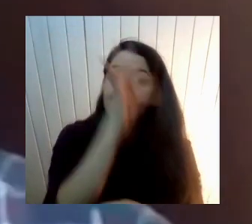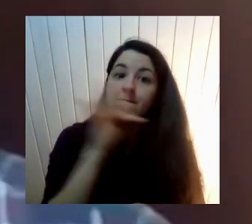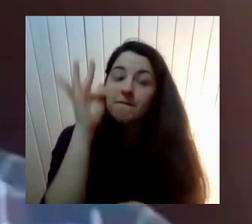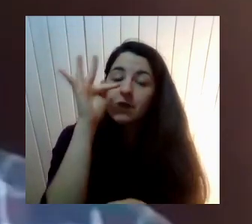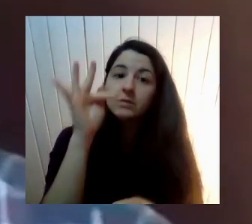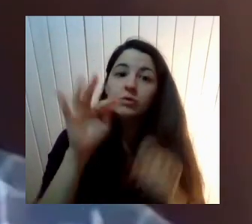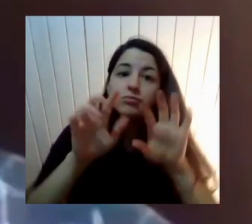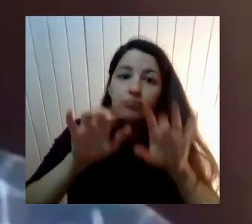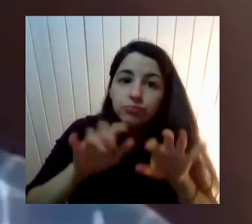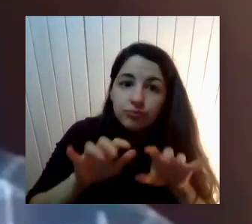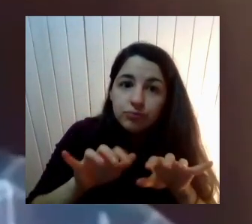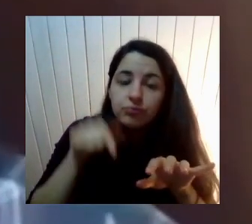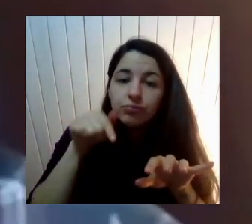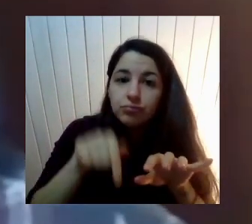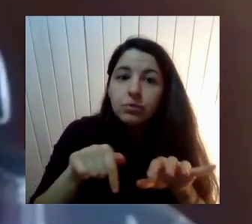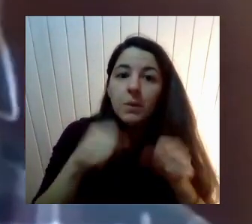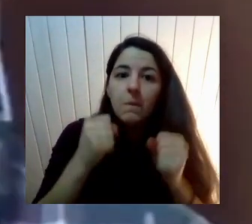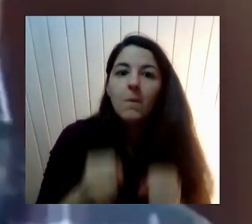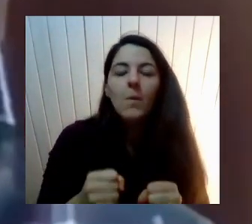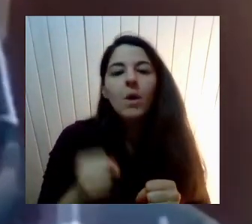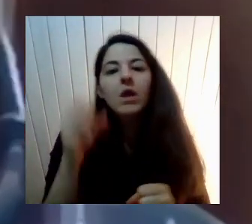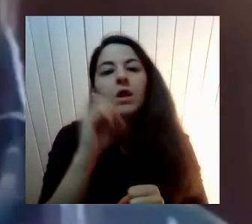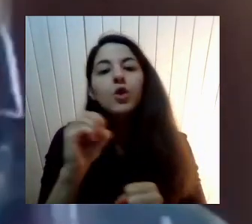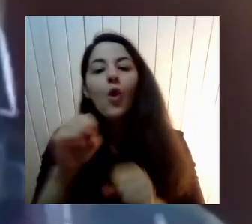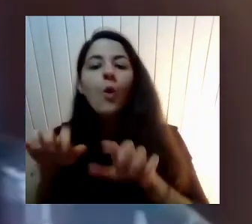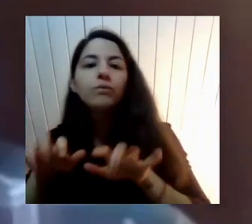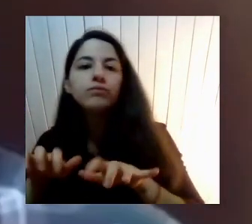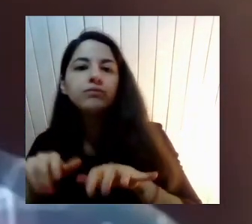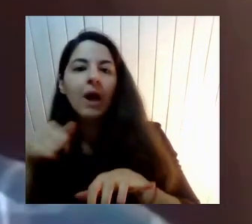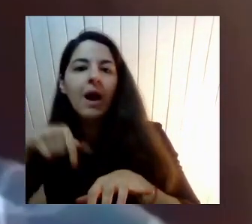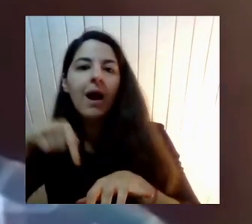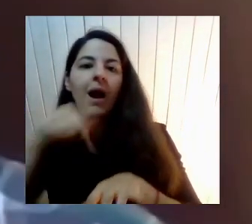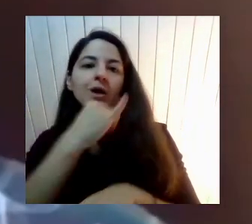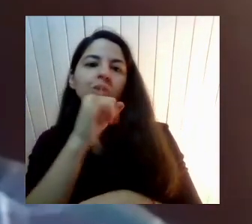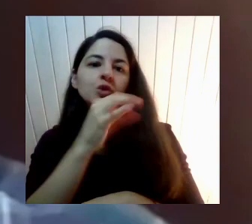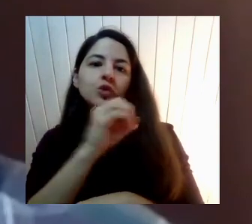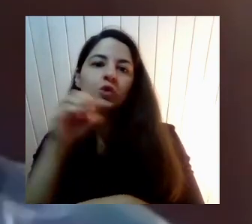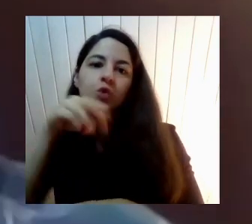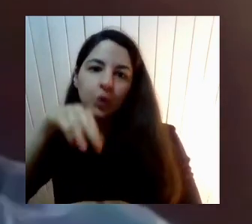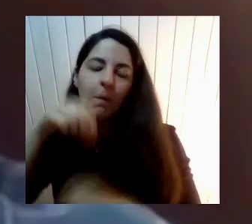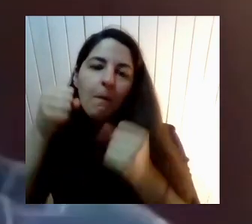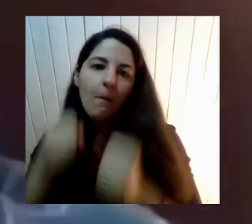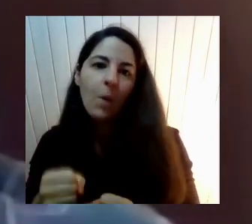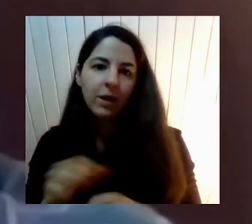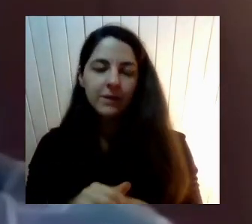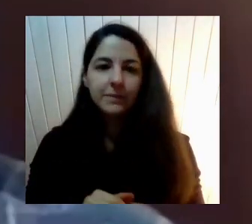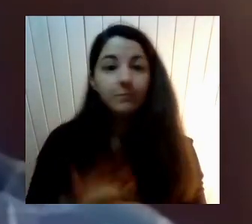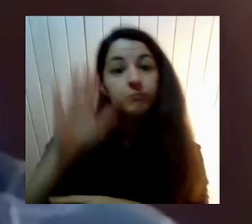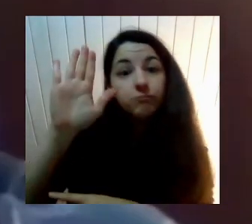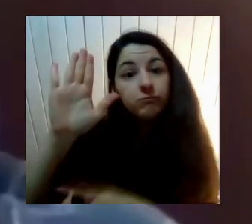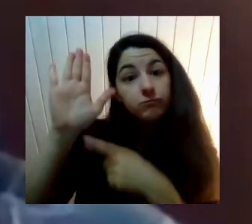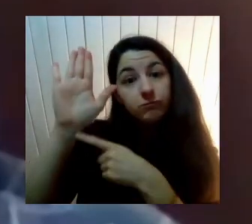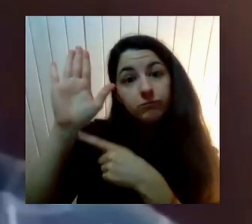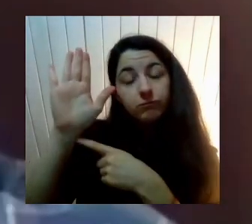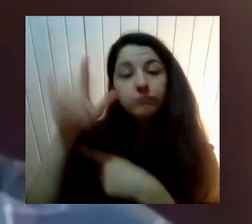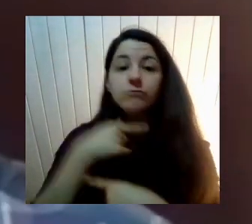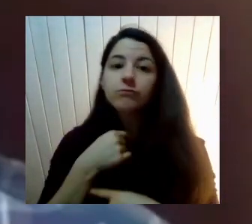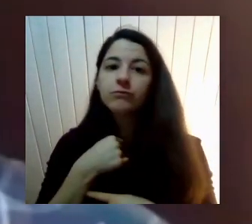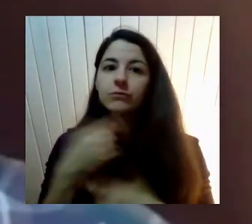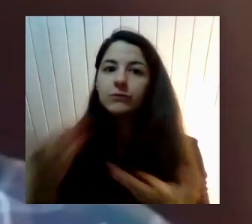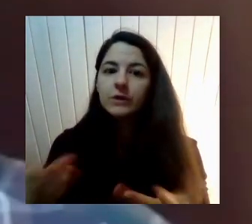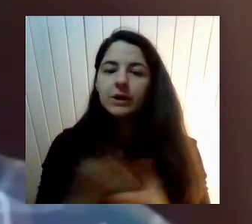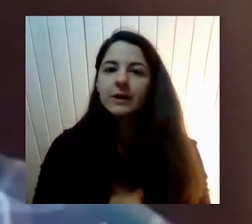Vamos a dar espacio En primer lugar A tres A tres preguntas O intervenciones Ya pueden ir levantando La mano Si no las veo Le pido a